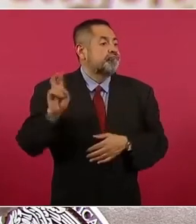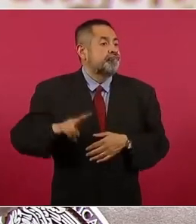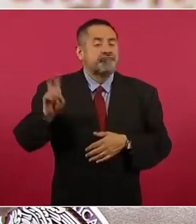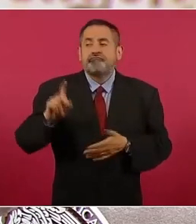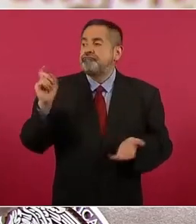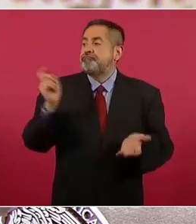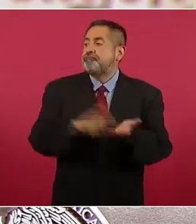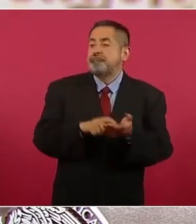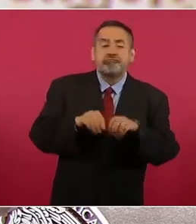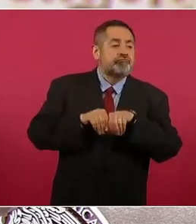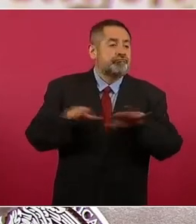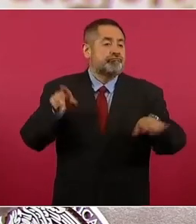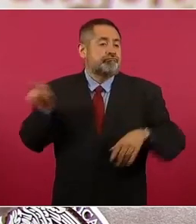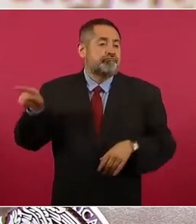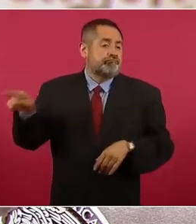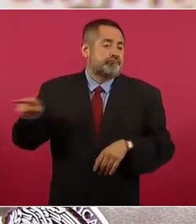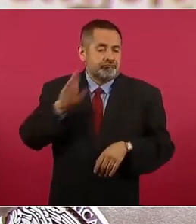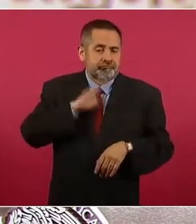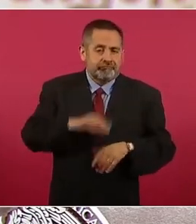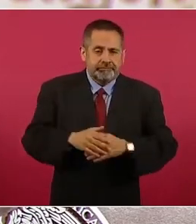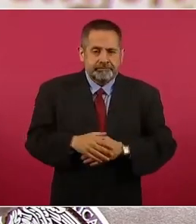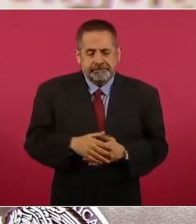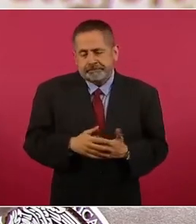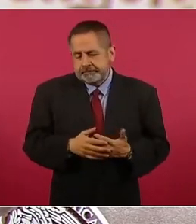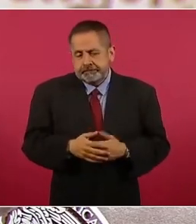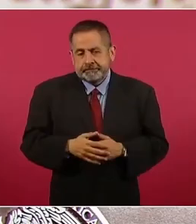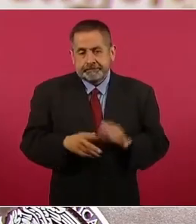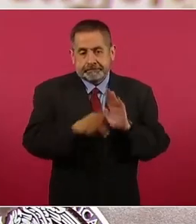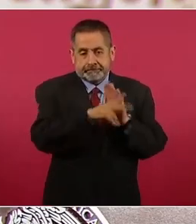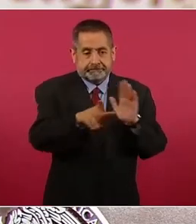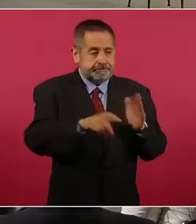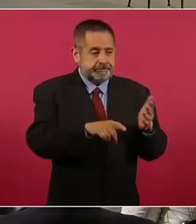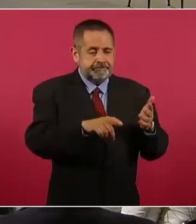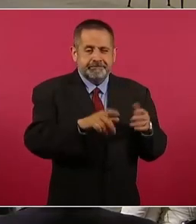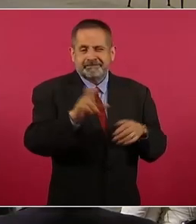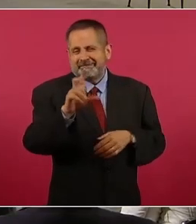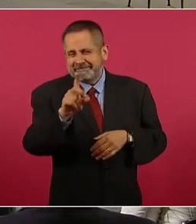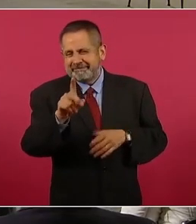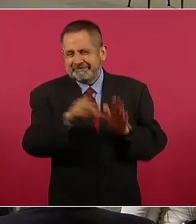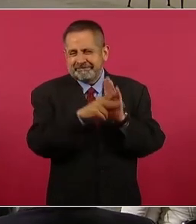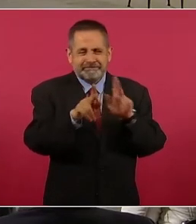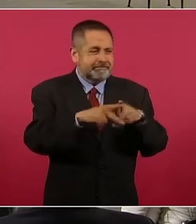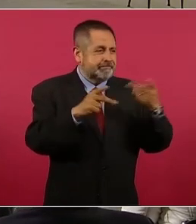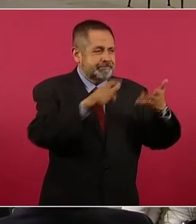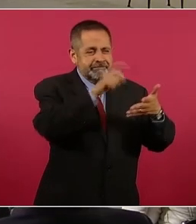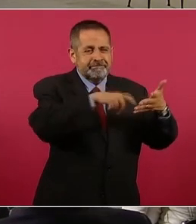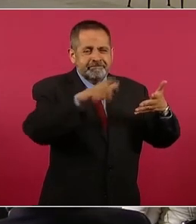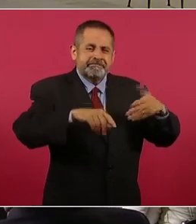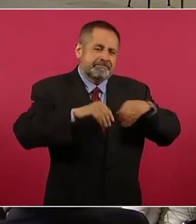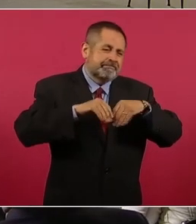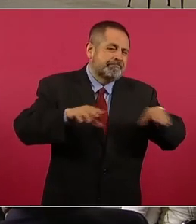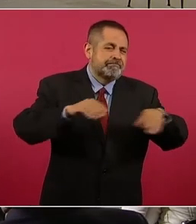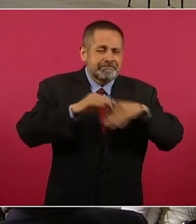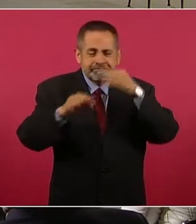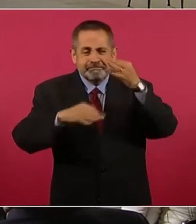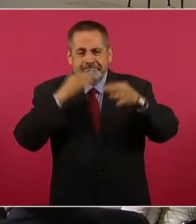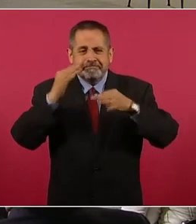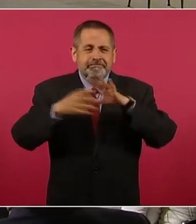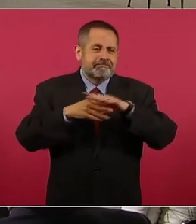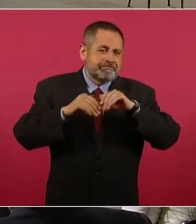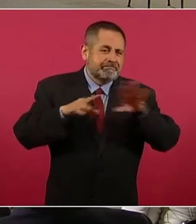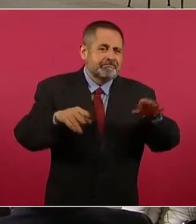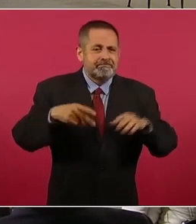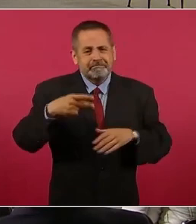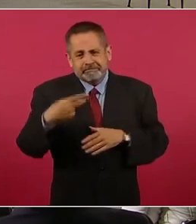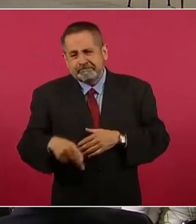dicho. Unas 30 columnas, reportajes y artículos de opinión fueron publicados en medios nacionales